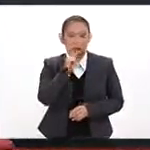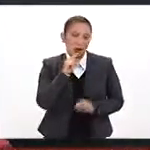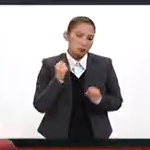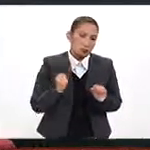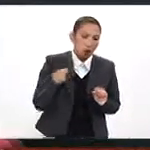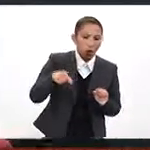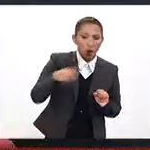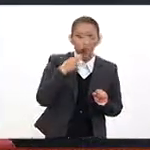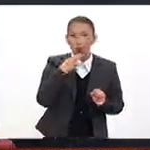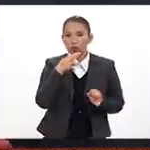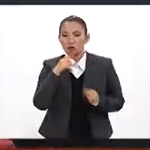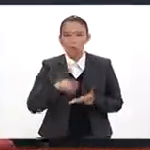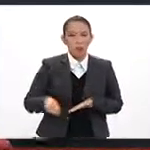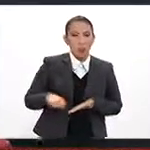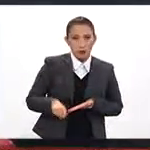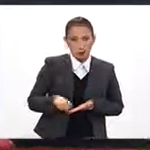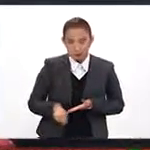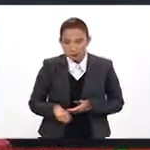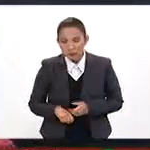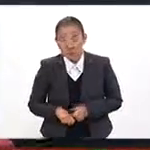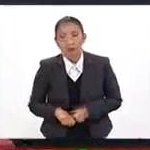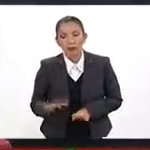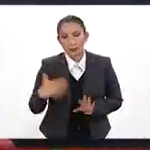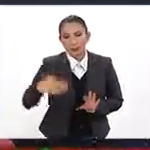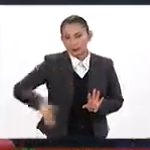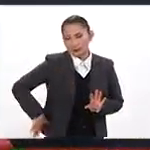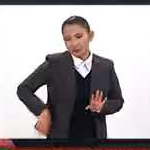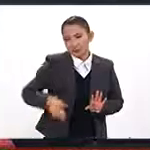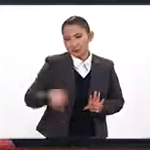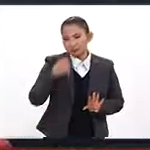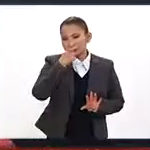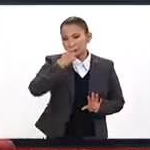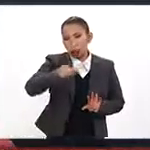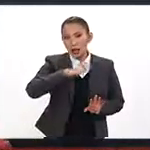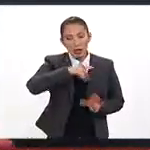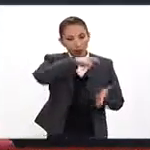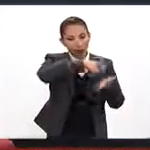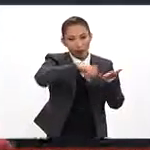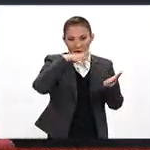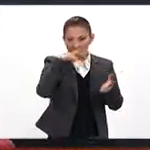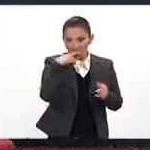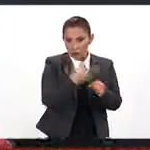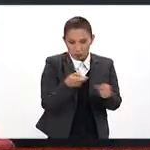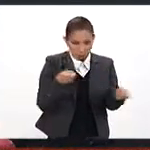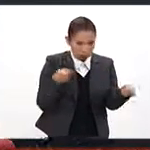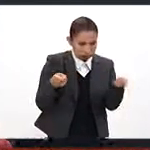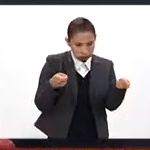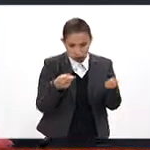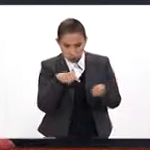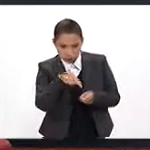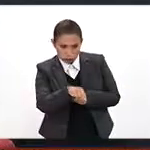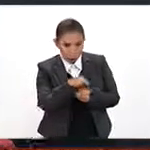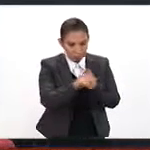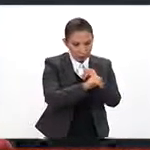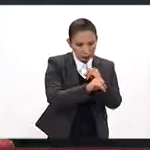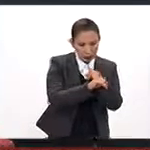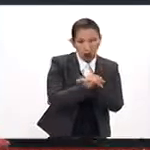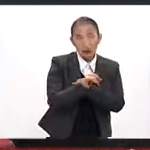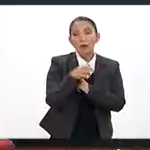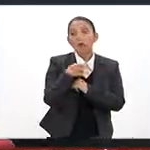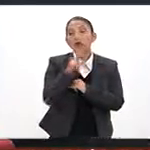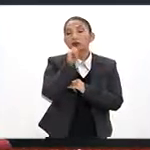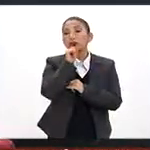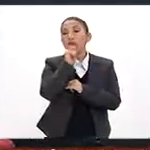seguridad en el manejo de tus compras. Como comentamos, obviamente tiene que haber una compra responsable en el manejo de estos medios pero